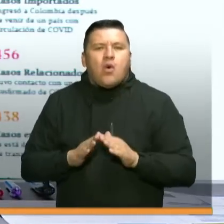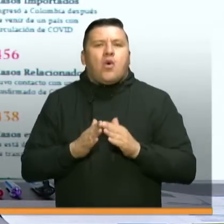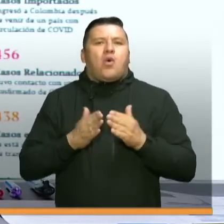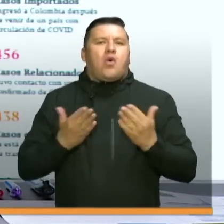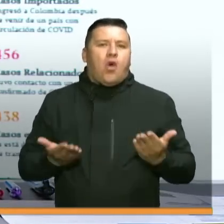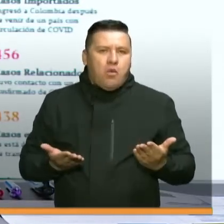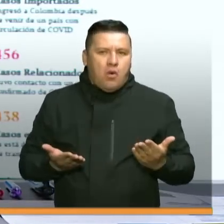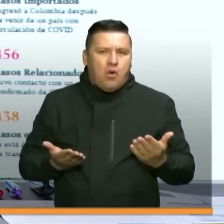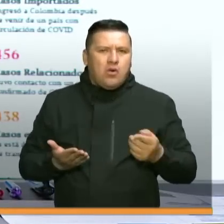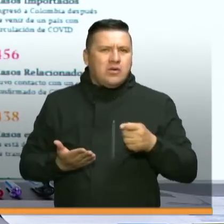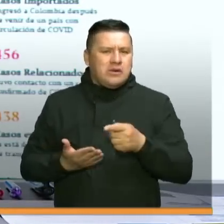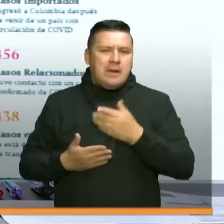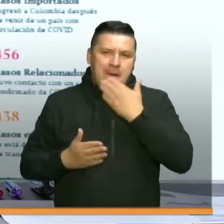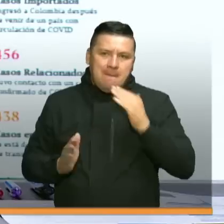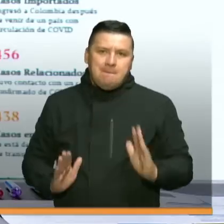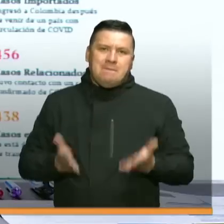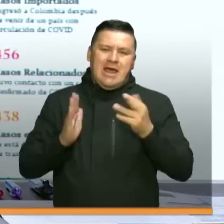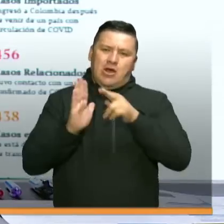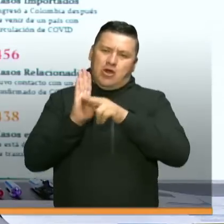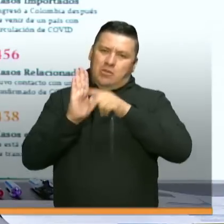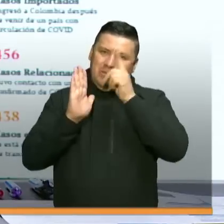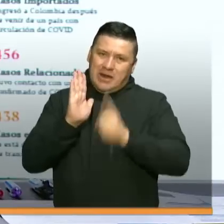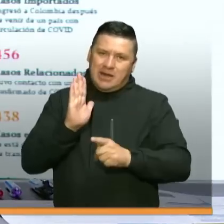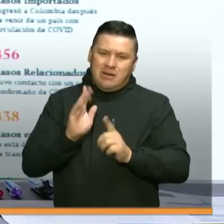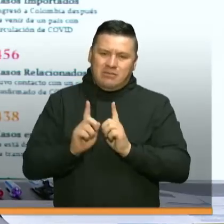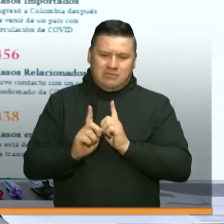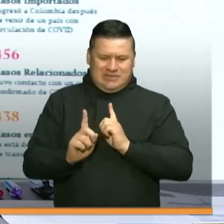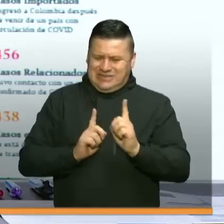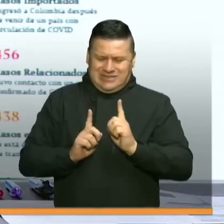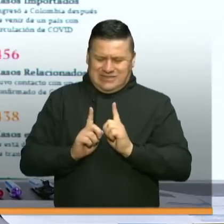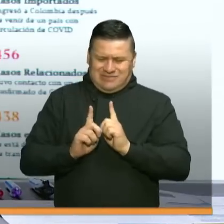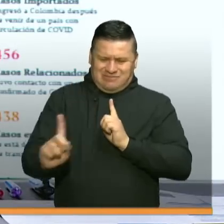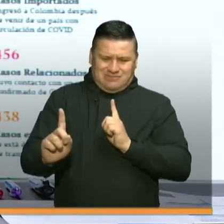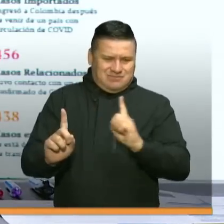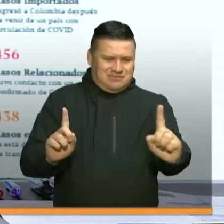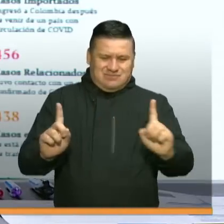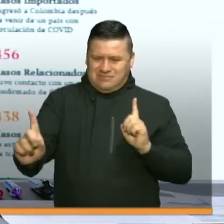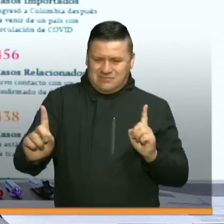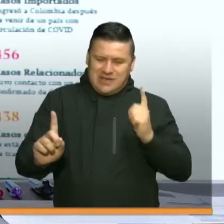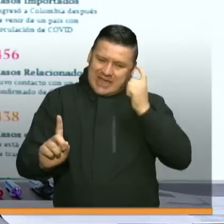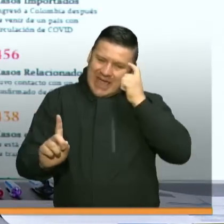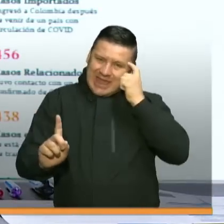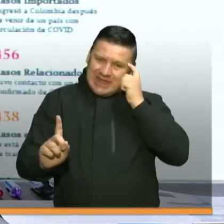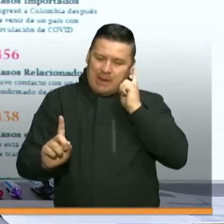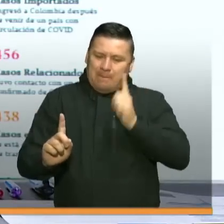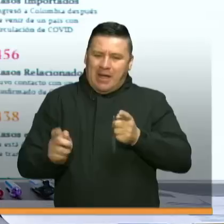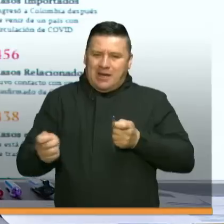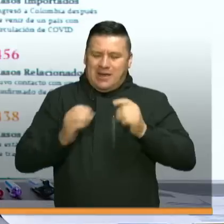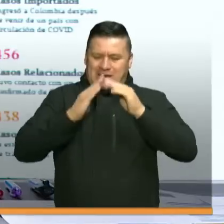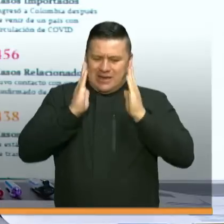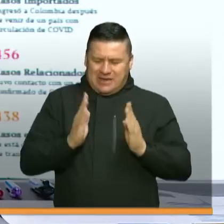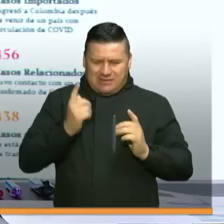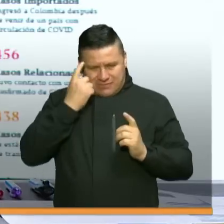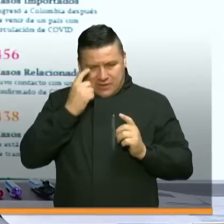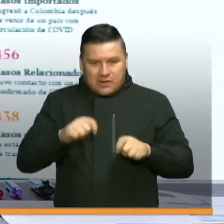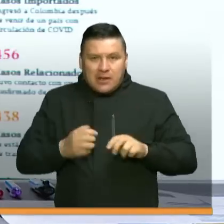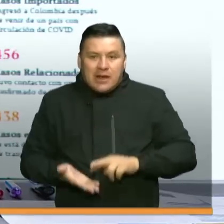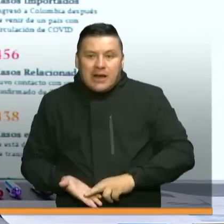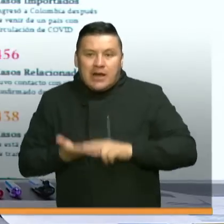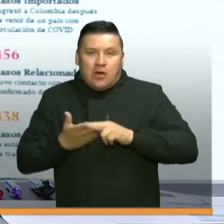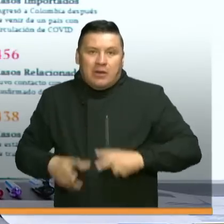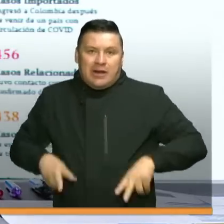a través de las mejores medidas de aislamiento y distanciamiento inteligente recuperamos la vida